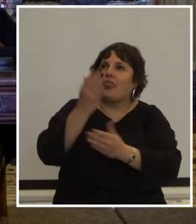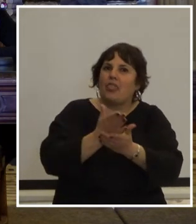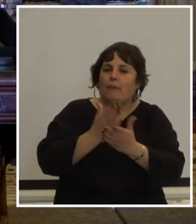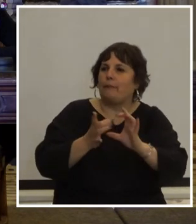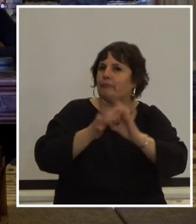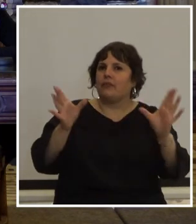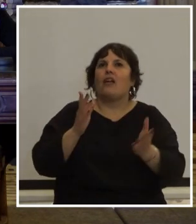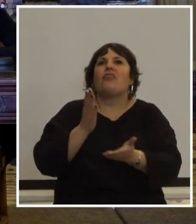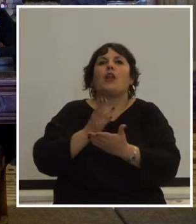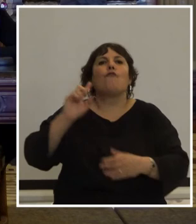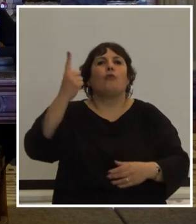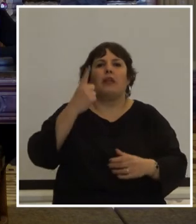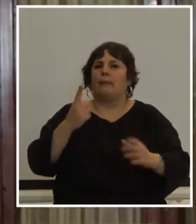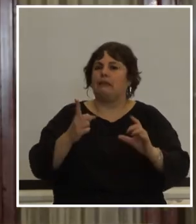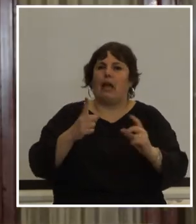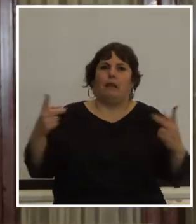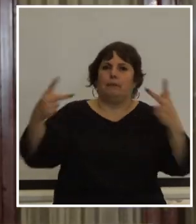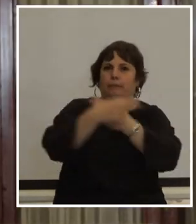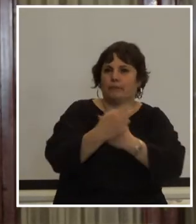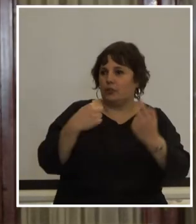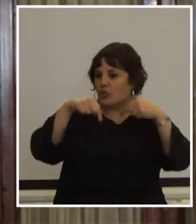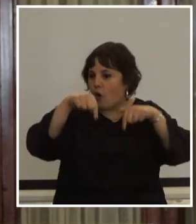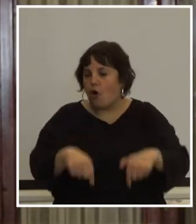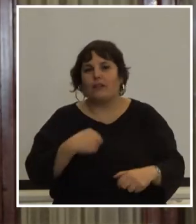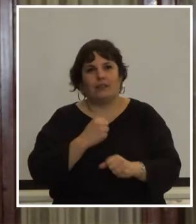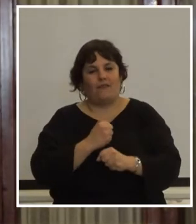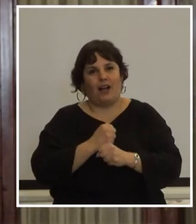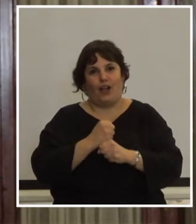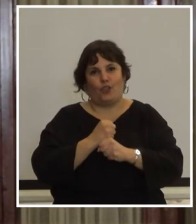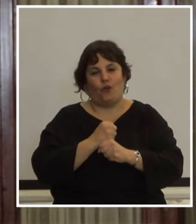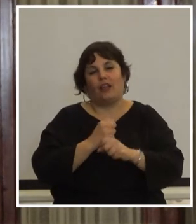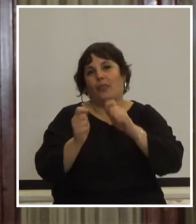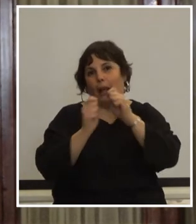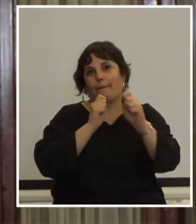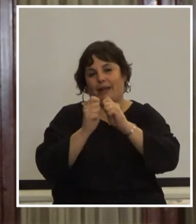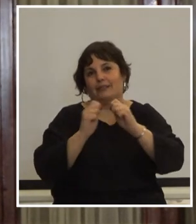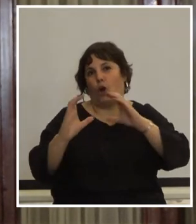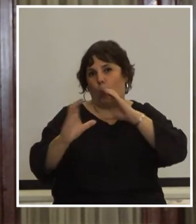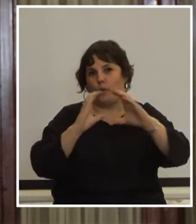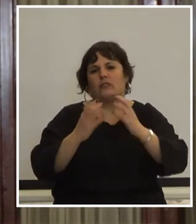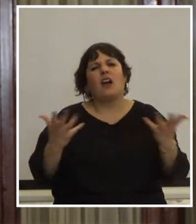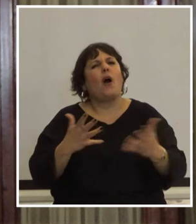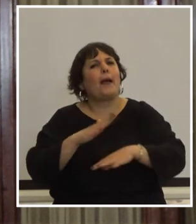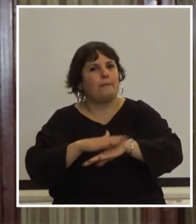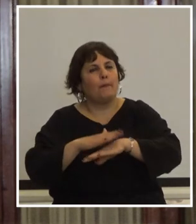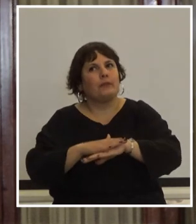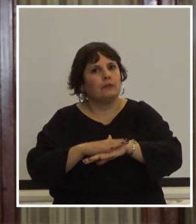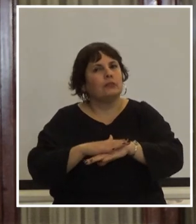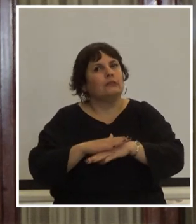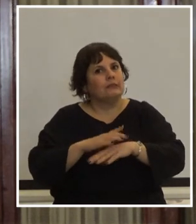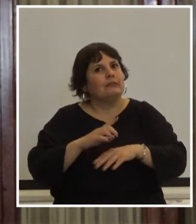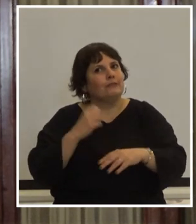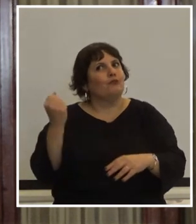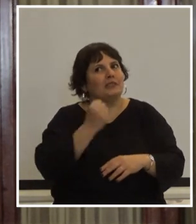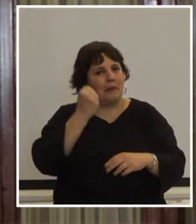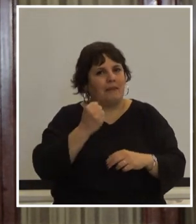fundamentales y sobre eso hoy nos queremos parar como trabajadores de la comunicación estamos en un momento bisagra en la historia del